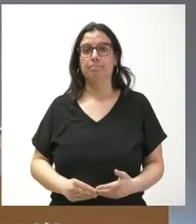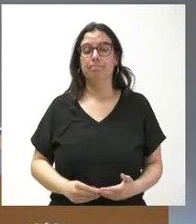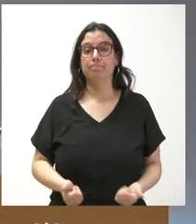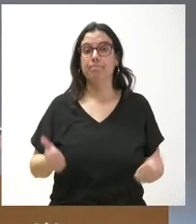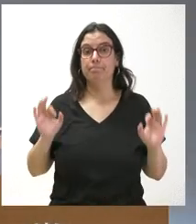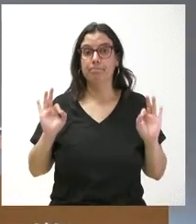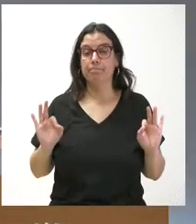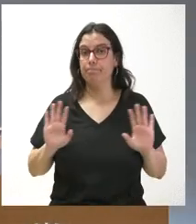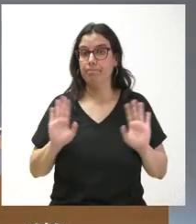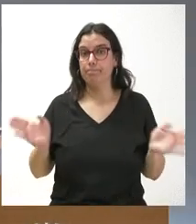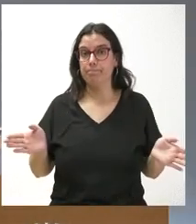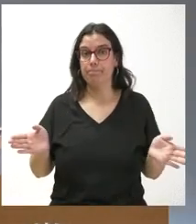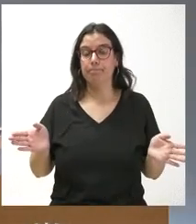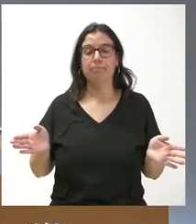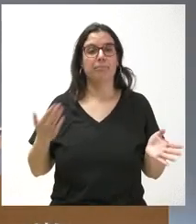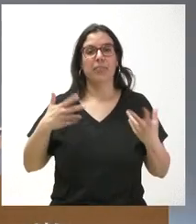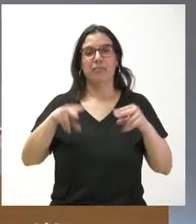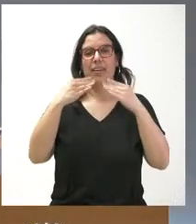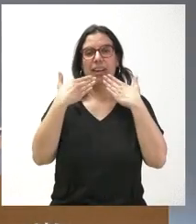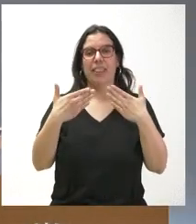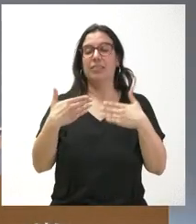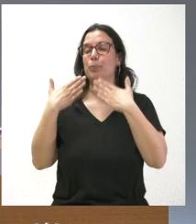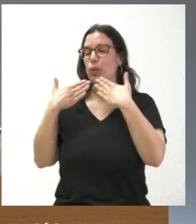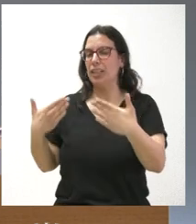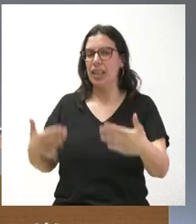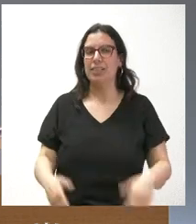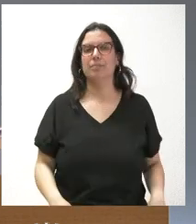pregunta más? Pues es todo. Gracias. Muchas gracias.